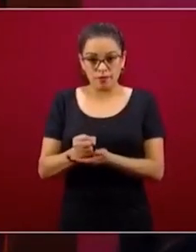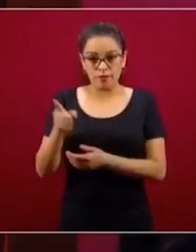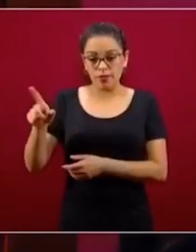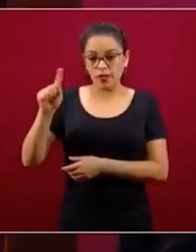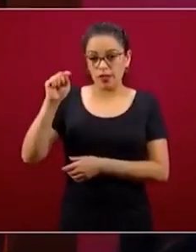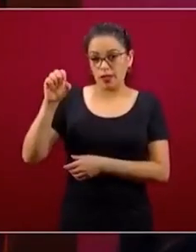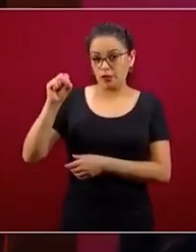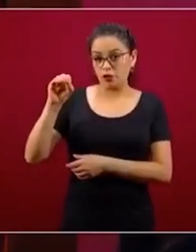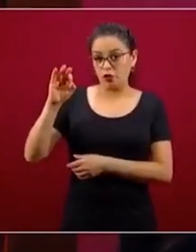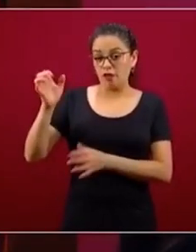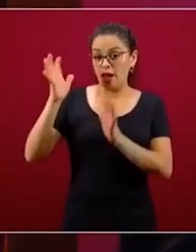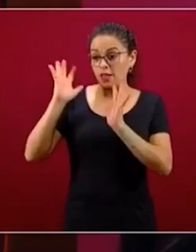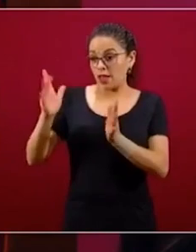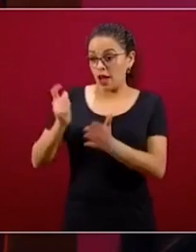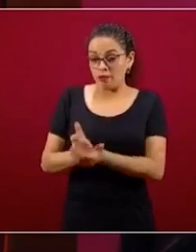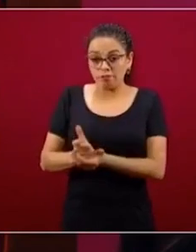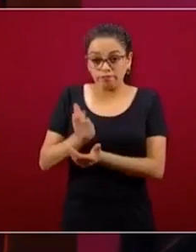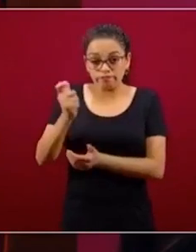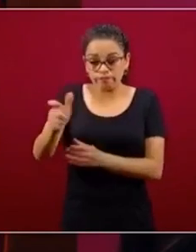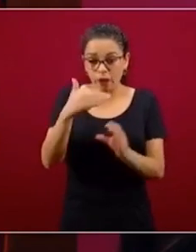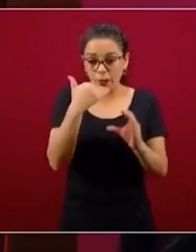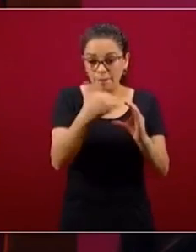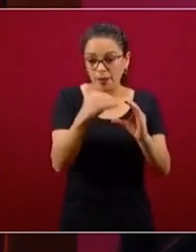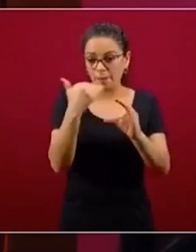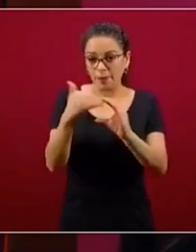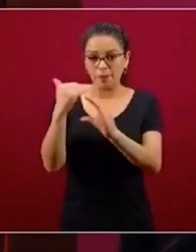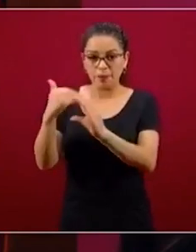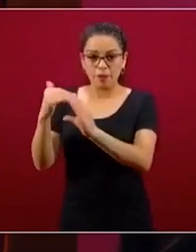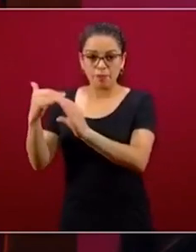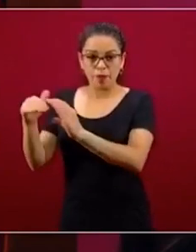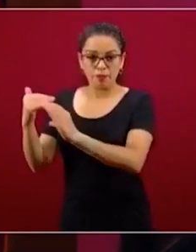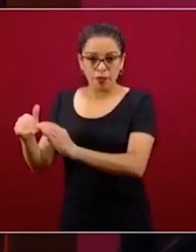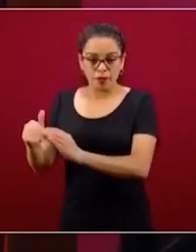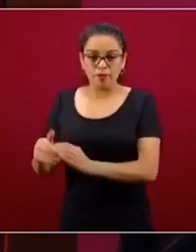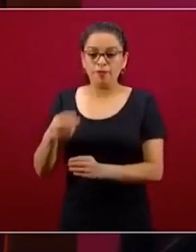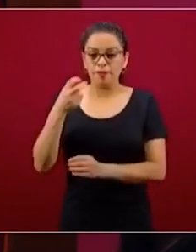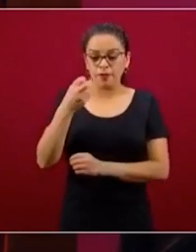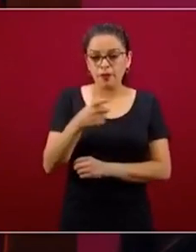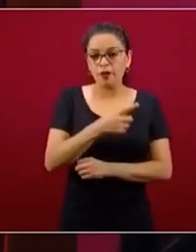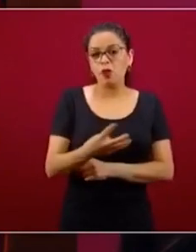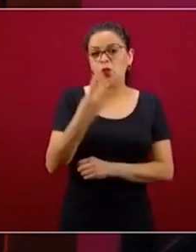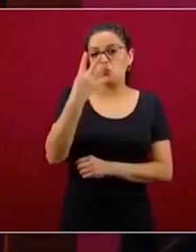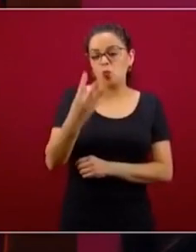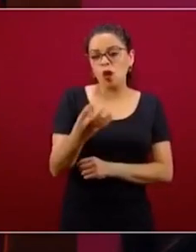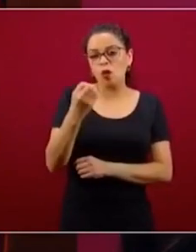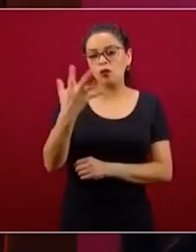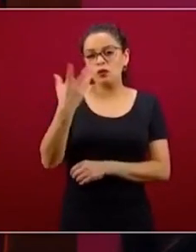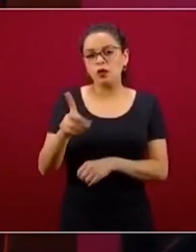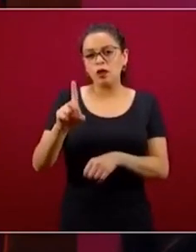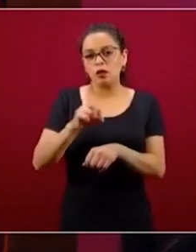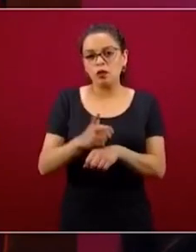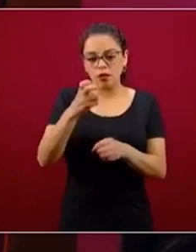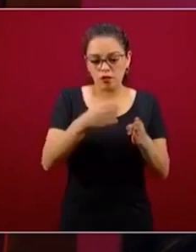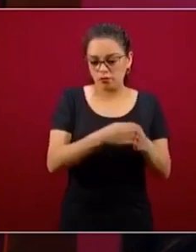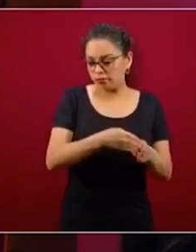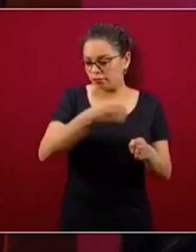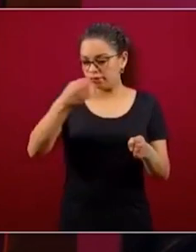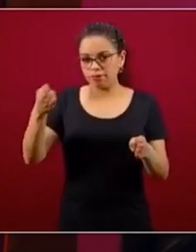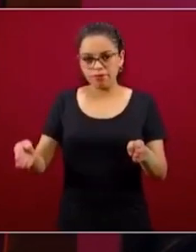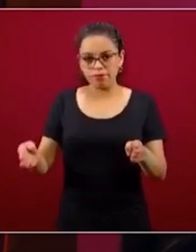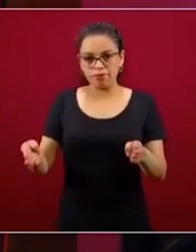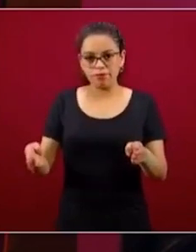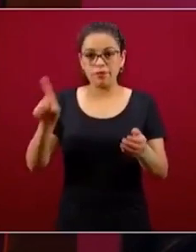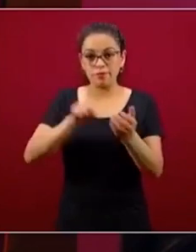tesorería, es dispersado, como dicen, pasan entre cuatro y cinco días nada más. Lo queremos hacer fácil